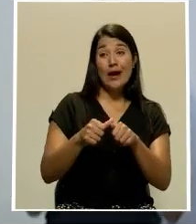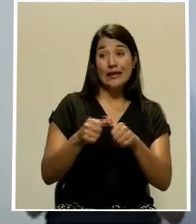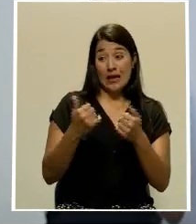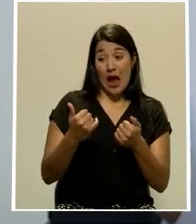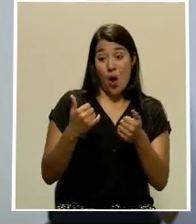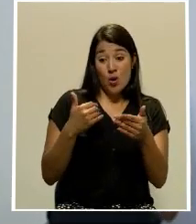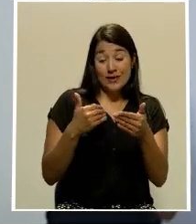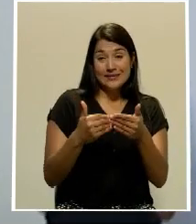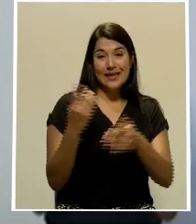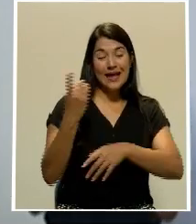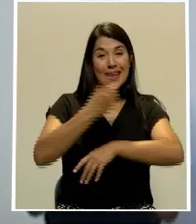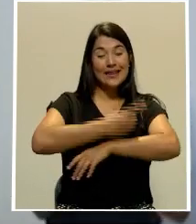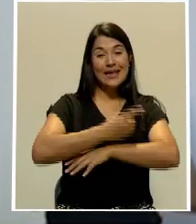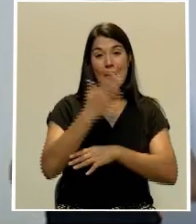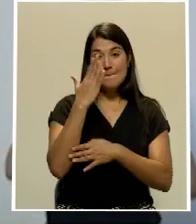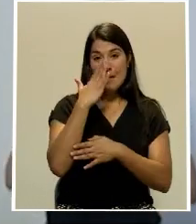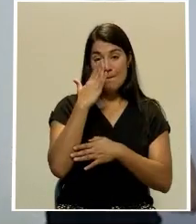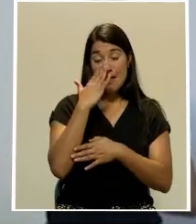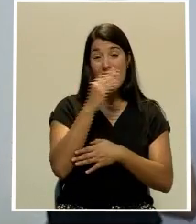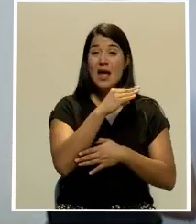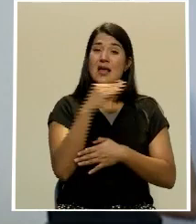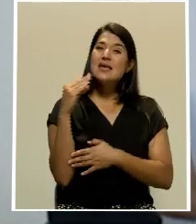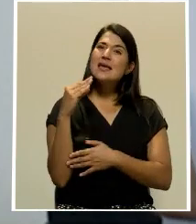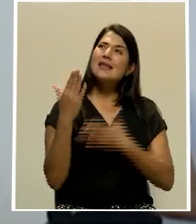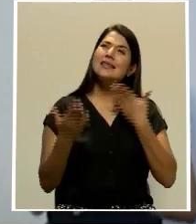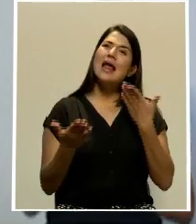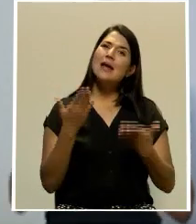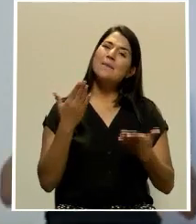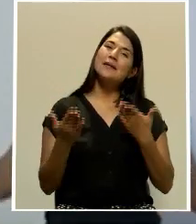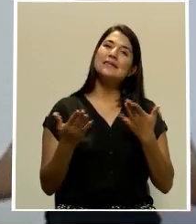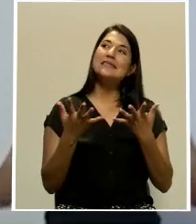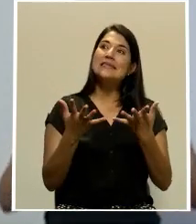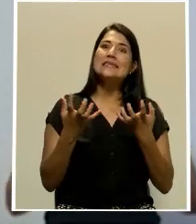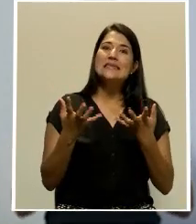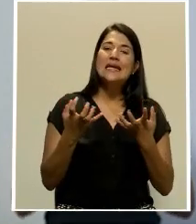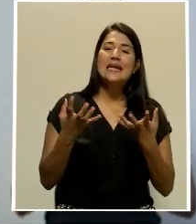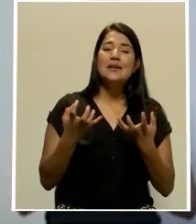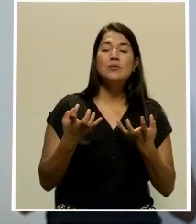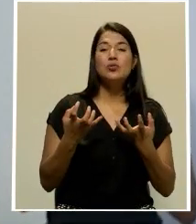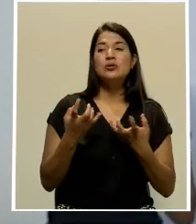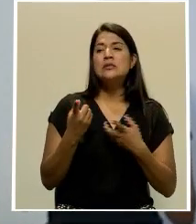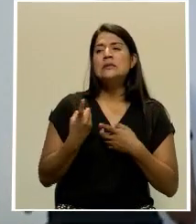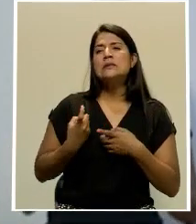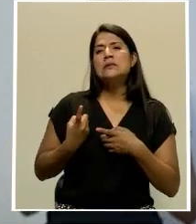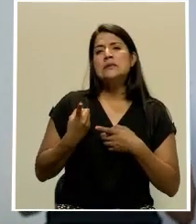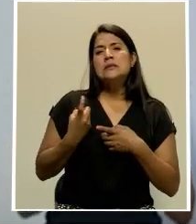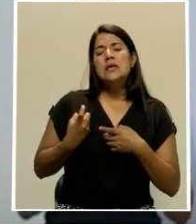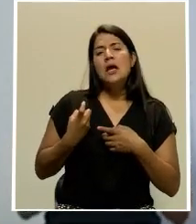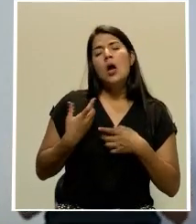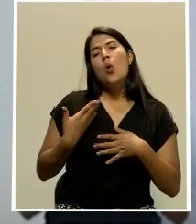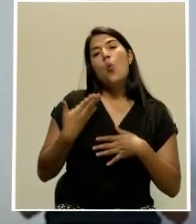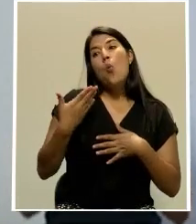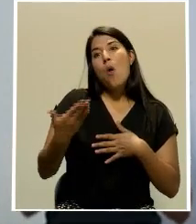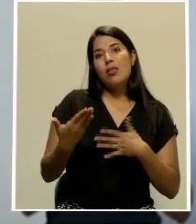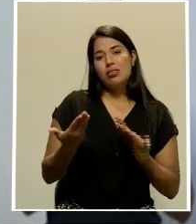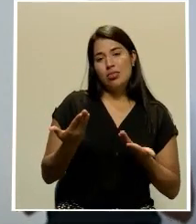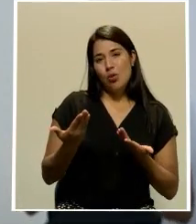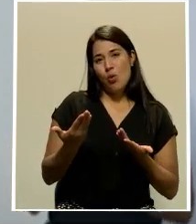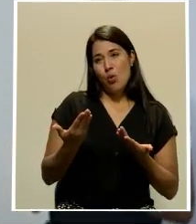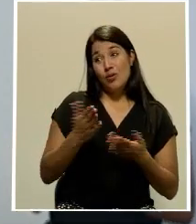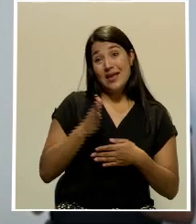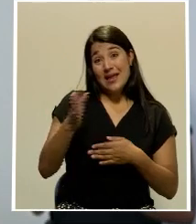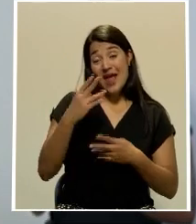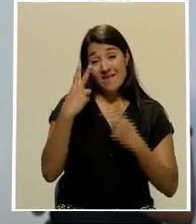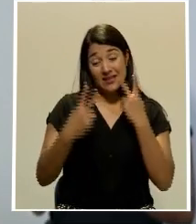el día de la madre y que puede haber mucha tentación de cuando la madre no es parte